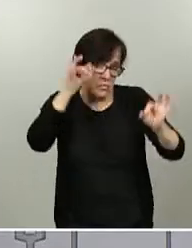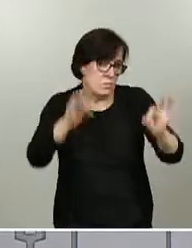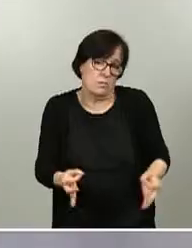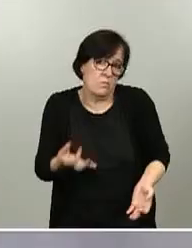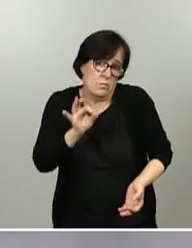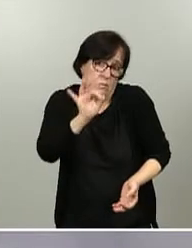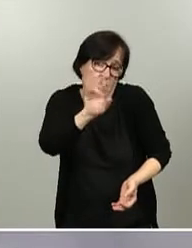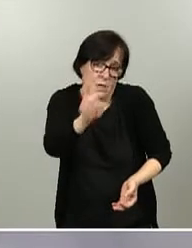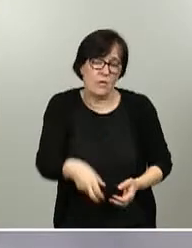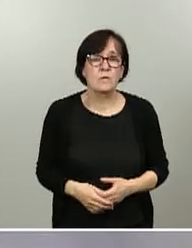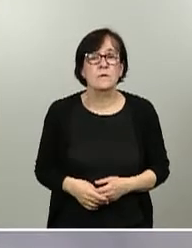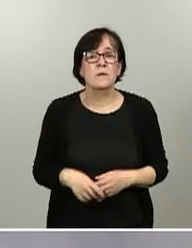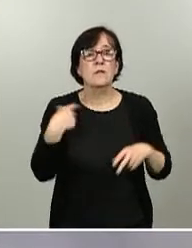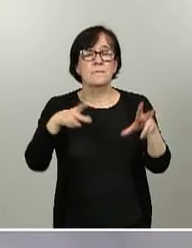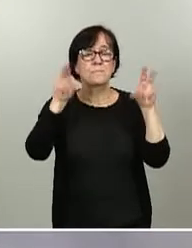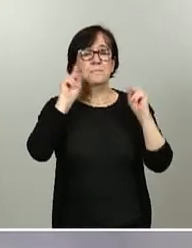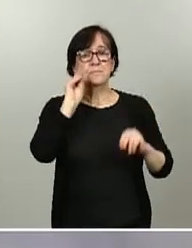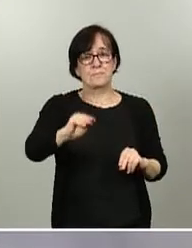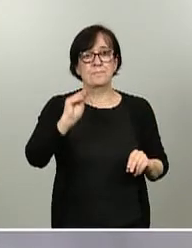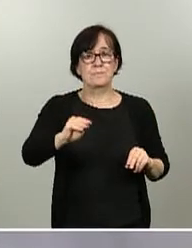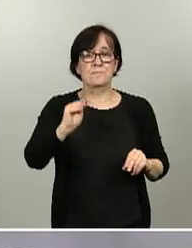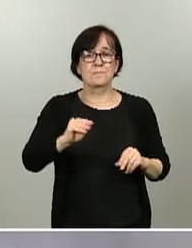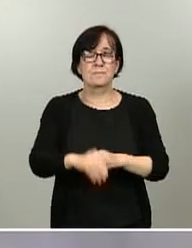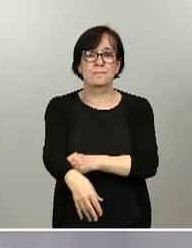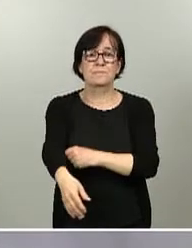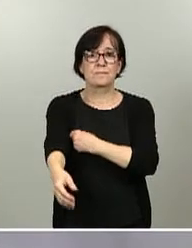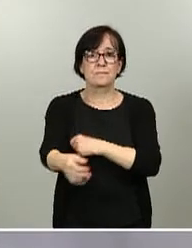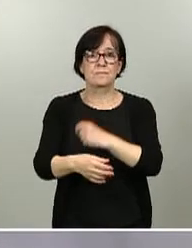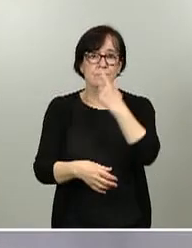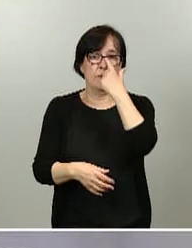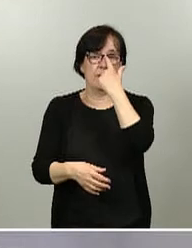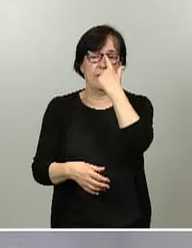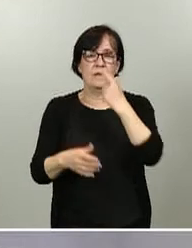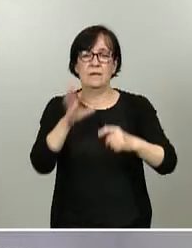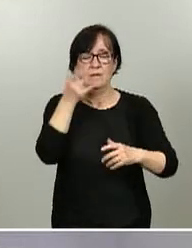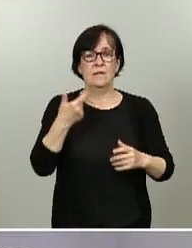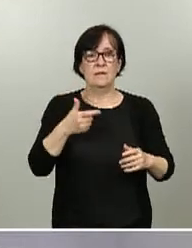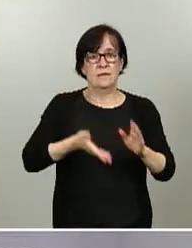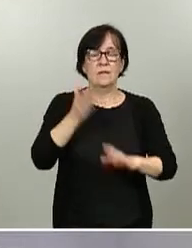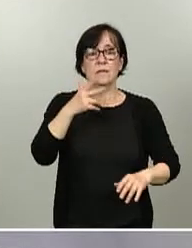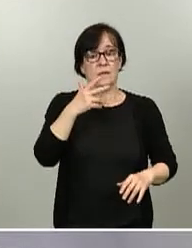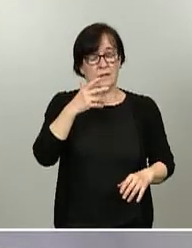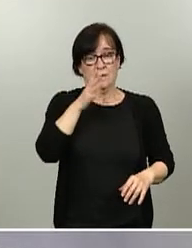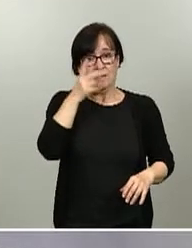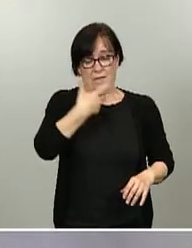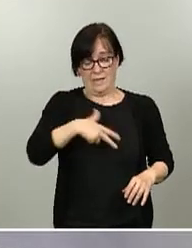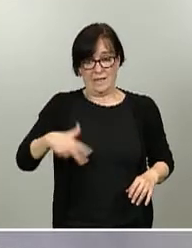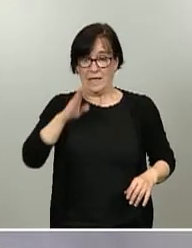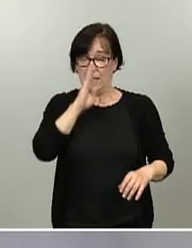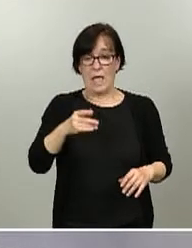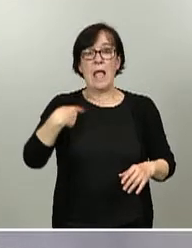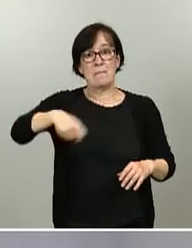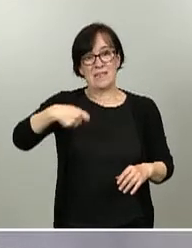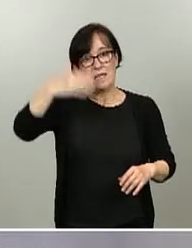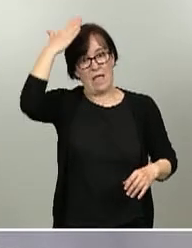Finalizamos con una pregunta que le formula Cantabria Directa. Dice, el presidente de los Estados Unidos, Donald Trump, ha